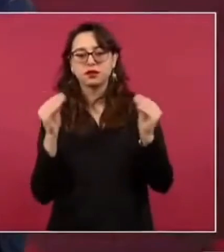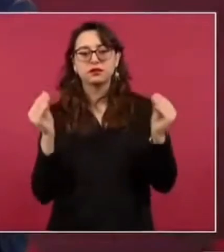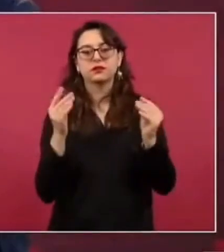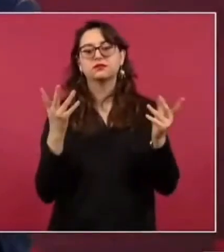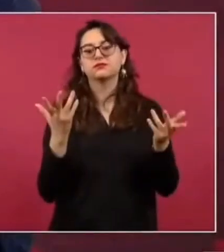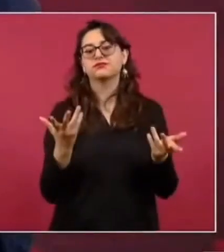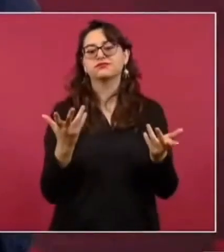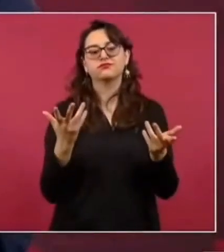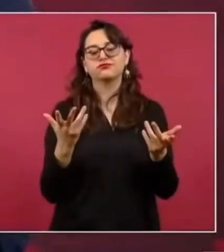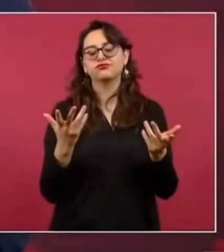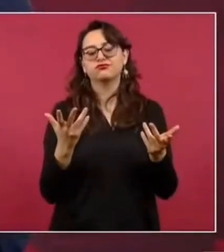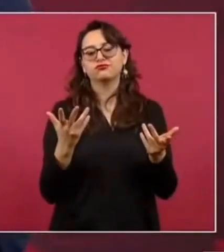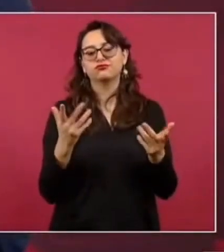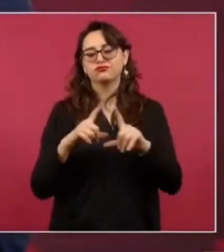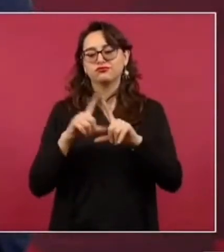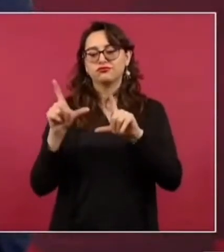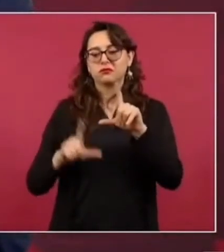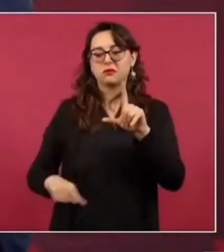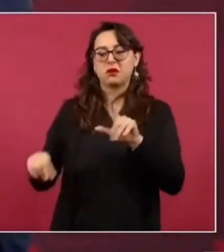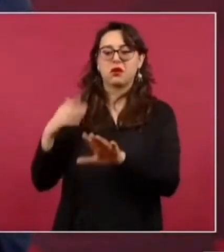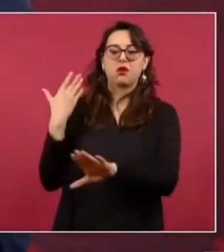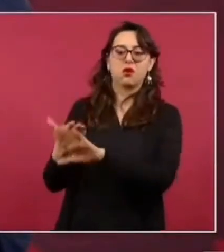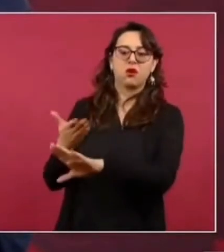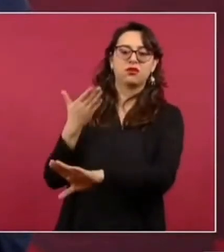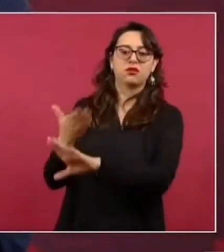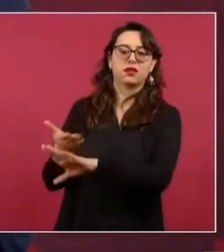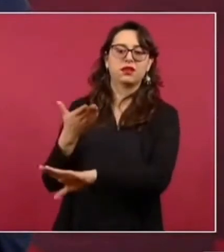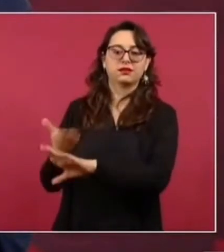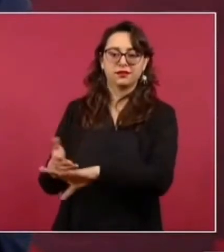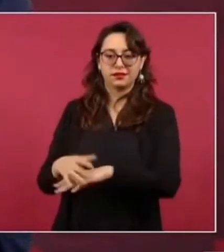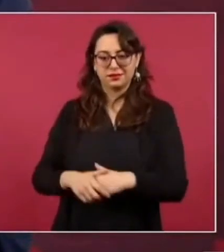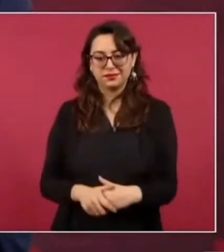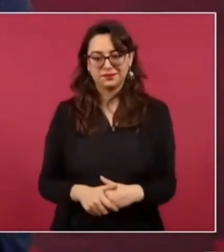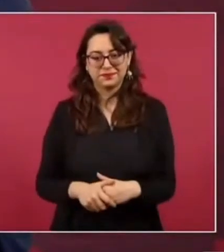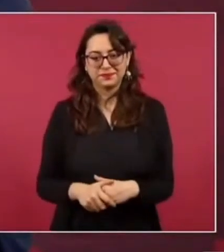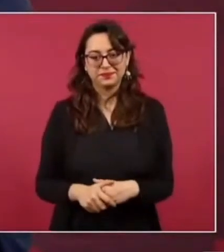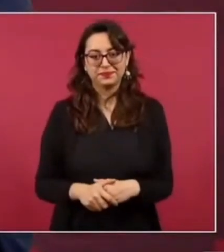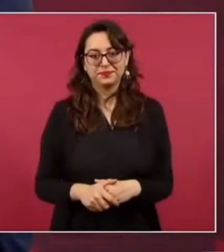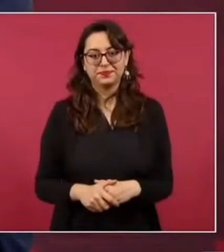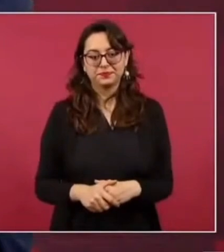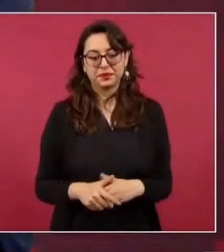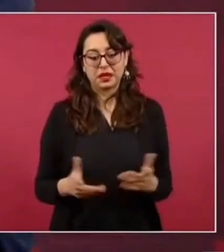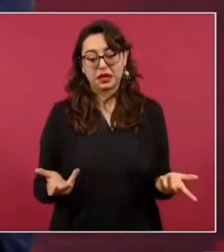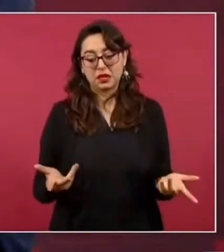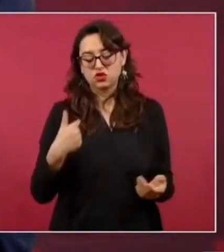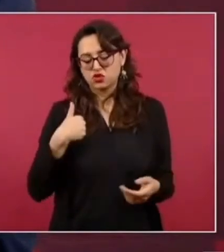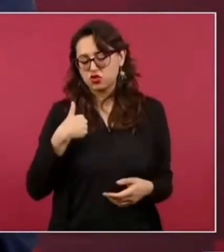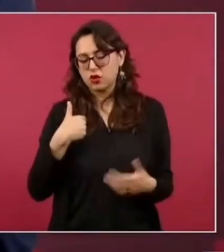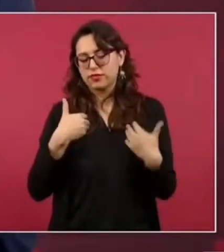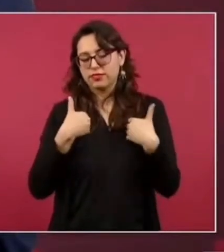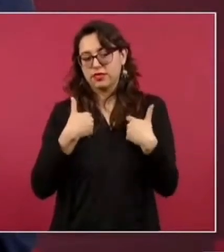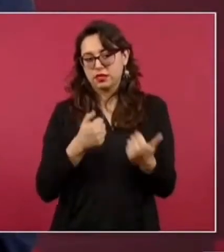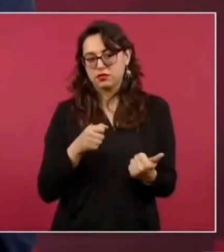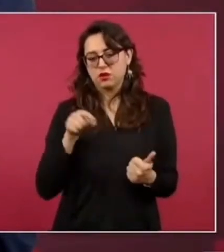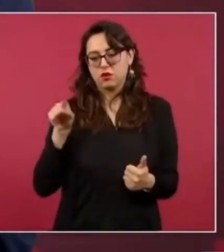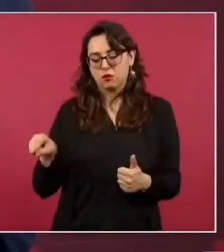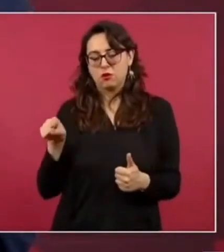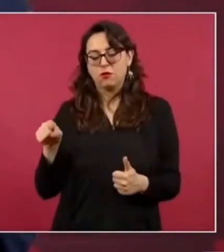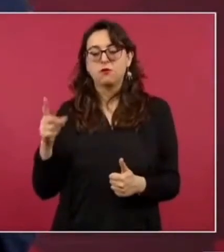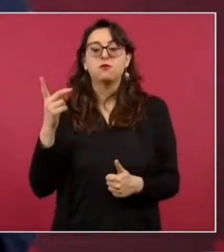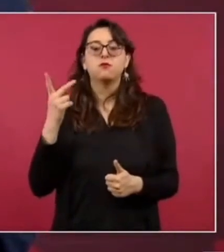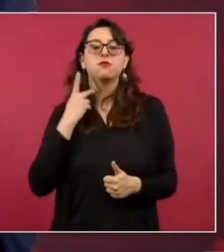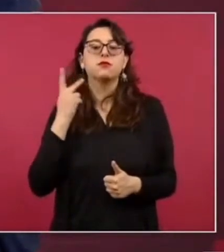entendido de que un republicano le planteó al señor Blinken de